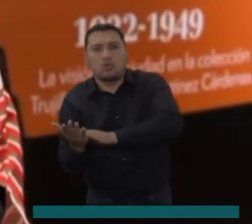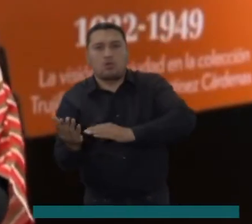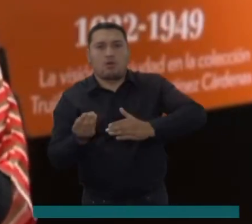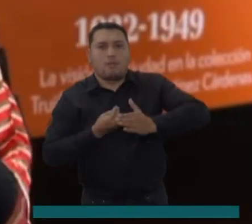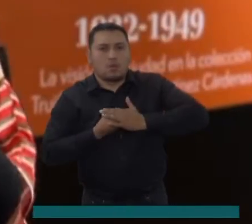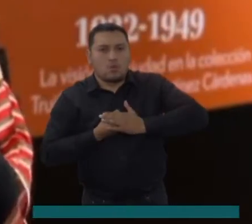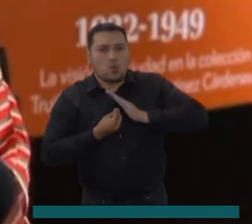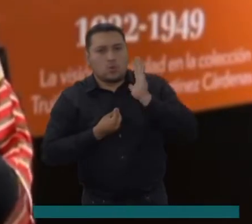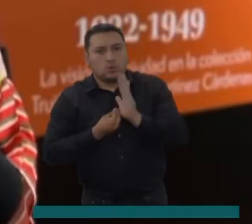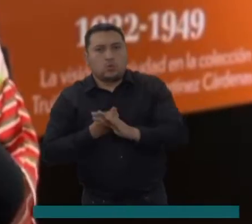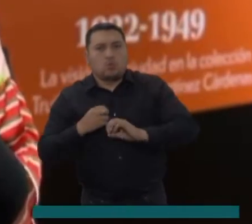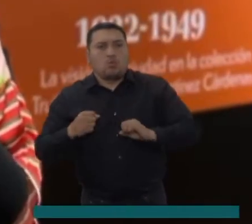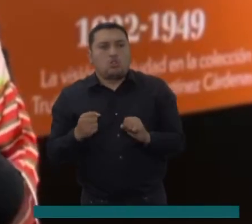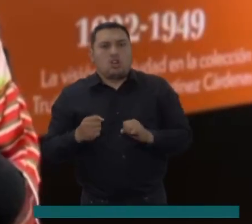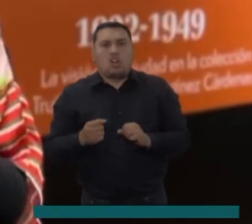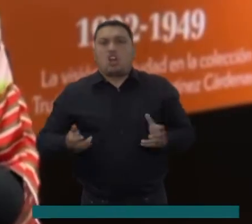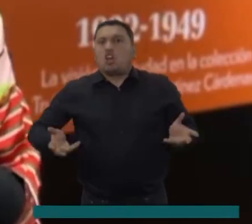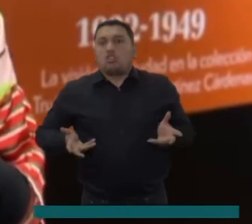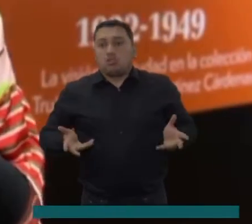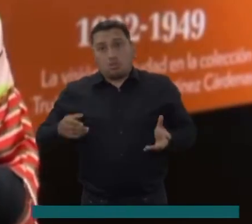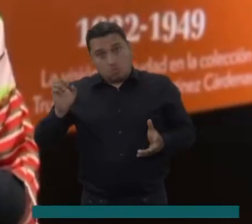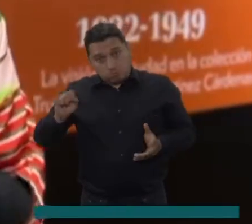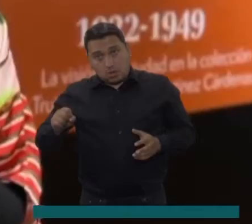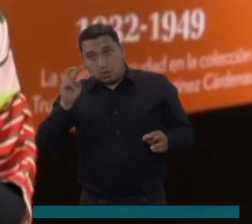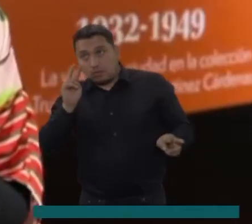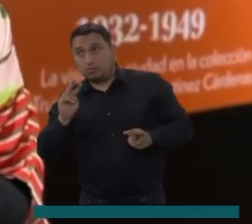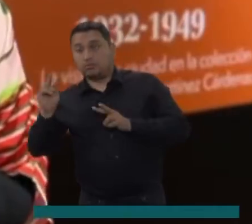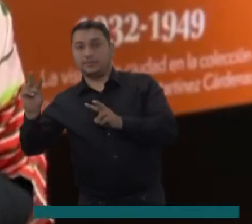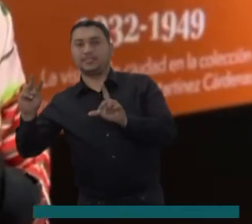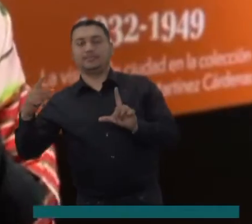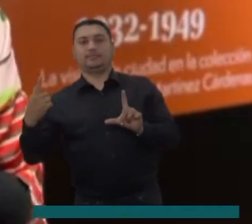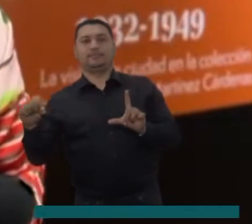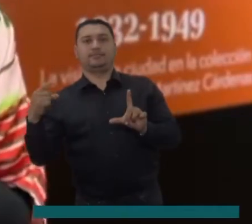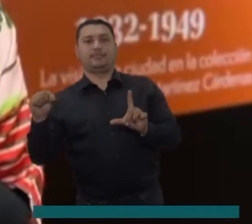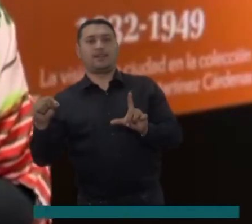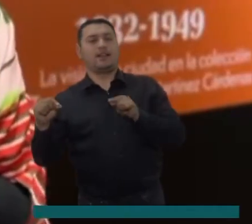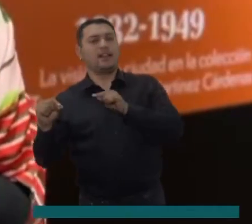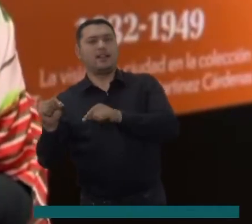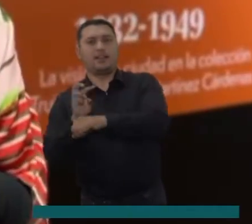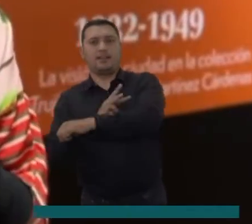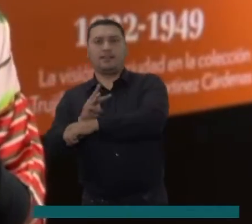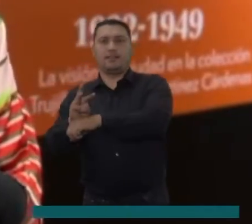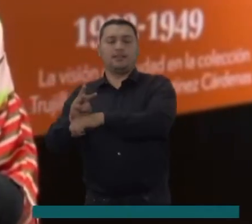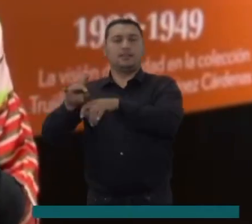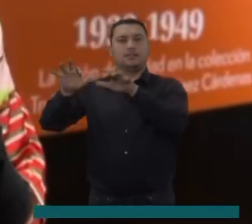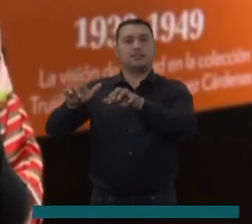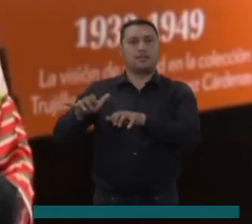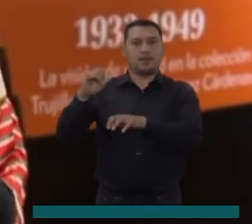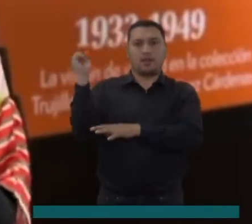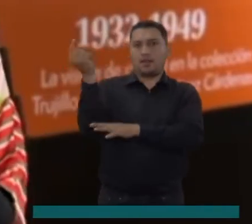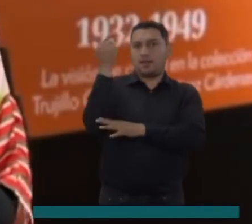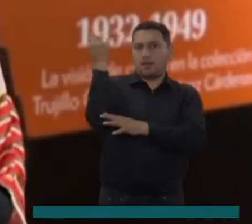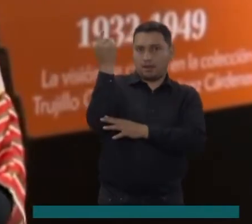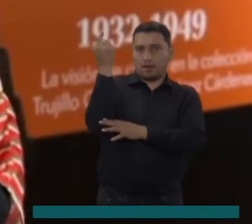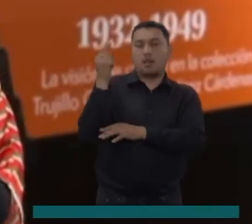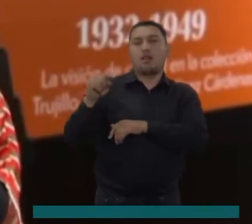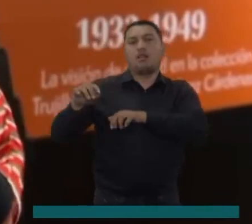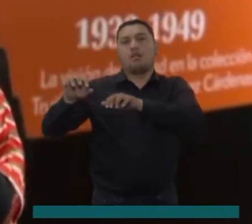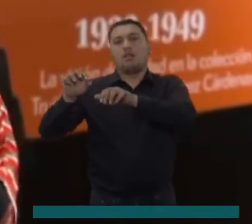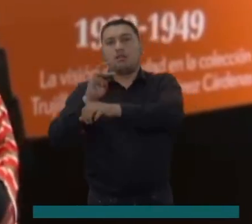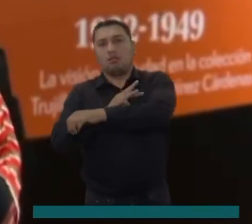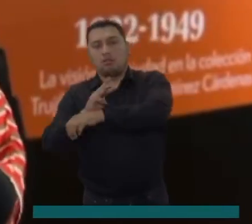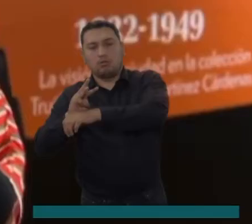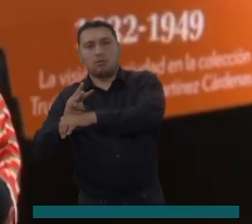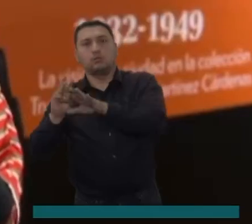ciudad está digital. Ustedes pueden entrar a la página de la Secretaría General, a la página del archivo